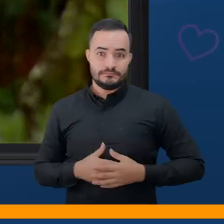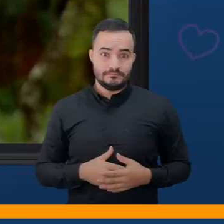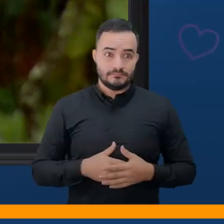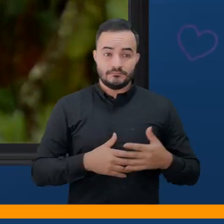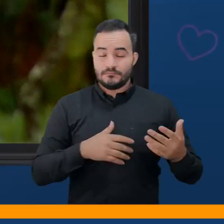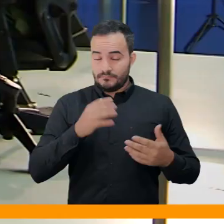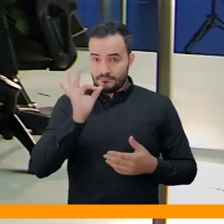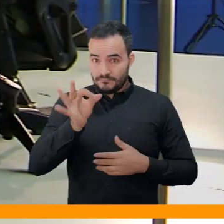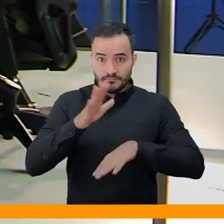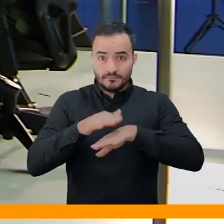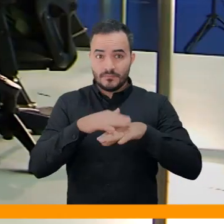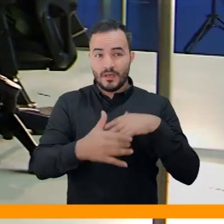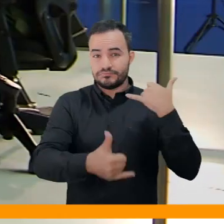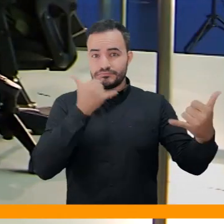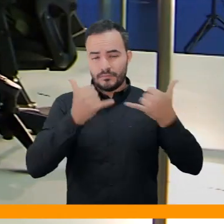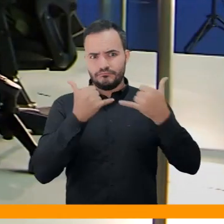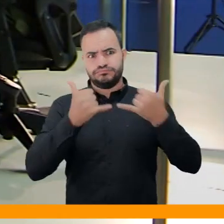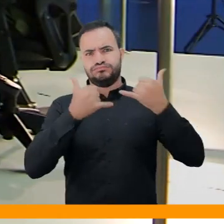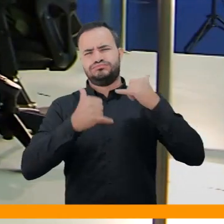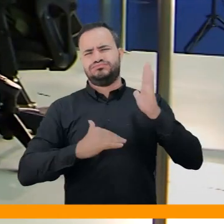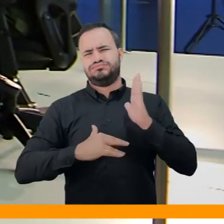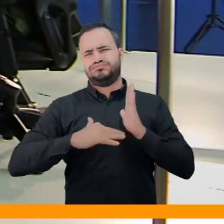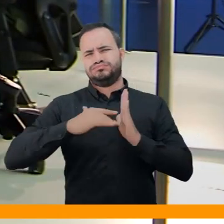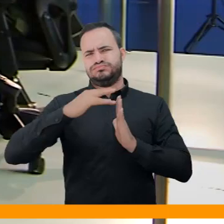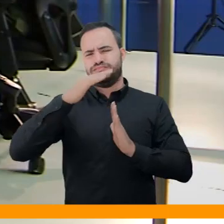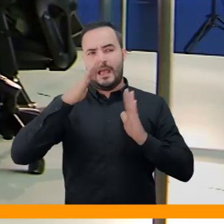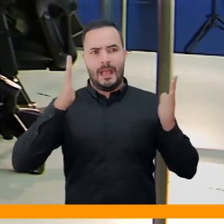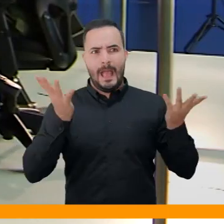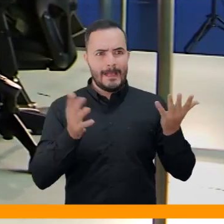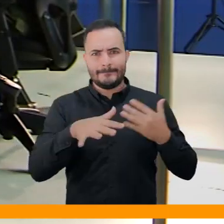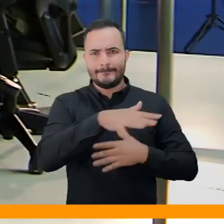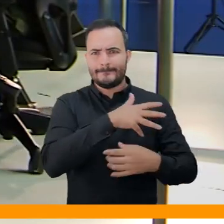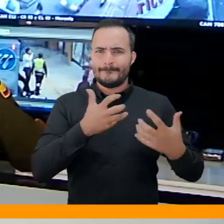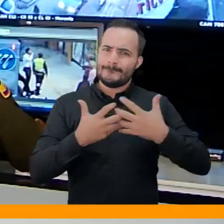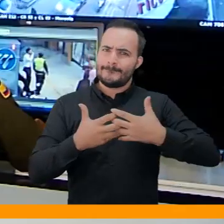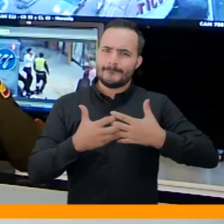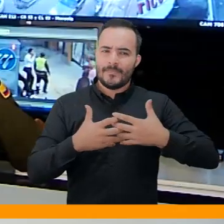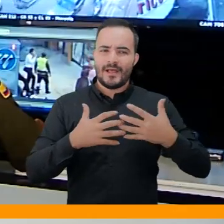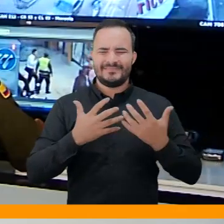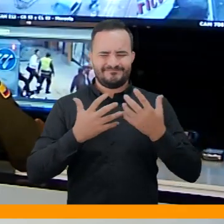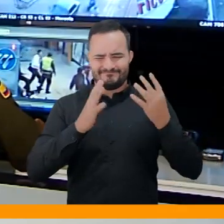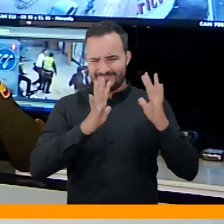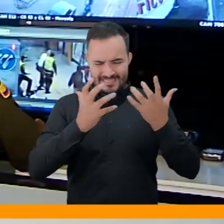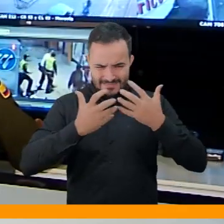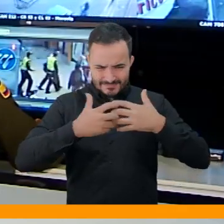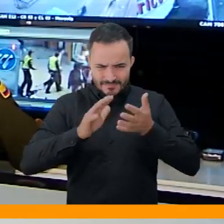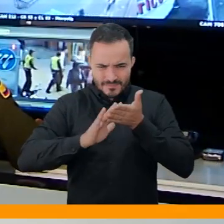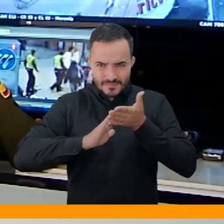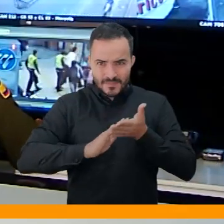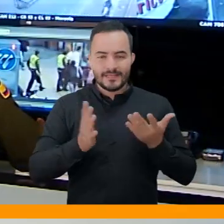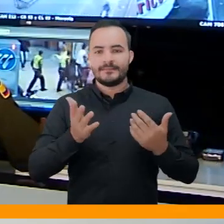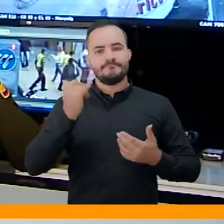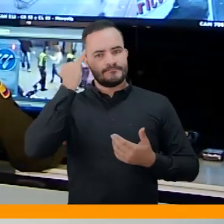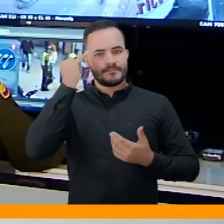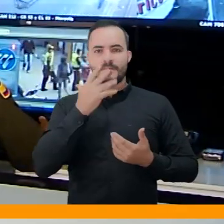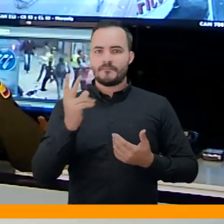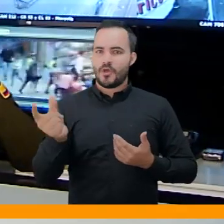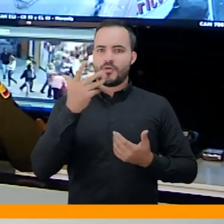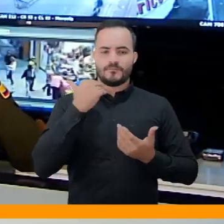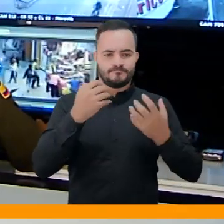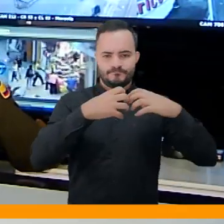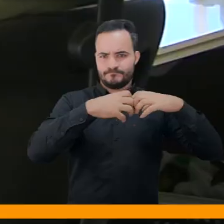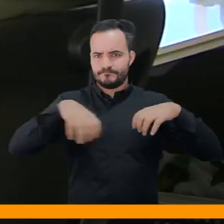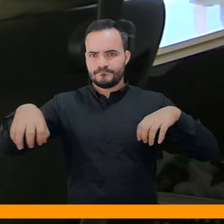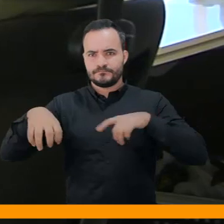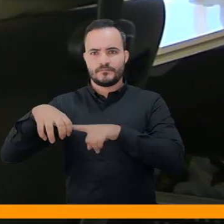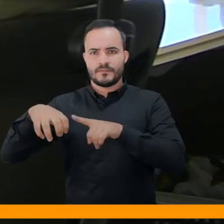que el sistema colapsó, lo pudimos subsanar con agilidad y hubo que generar